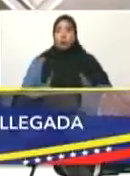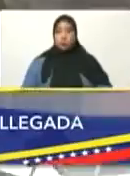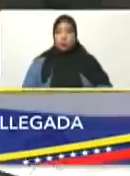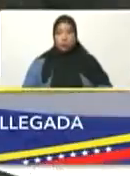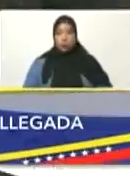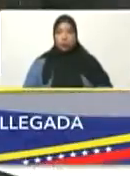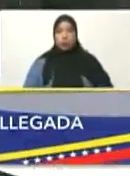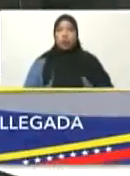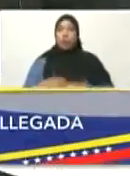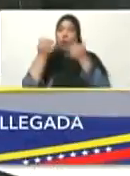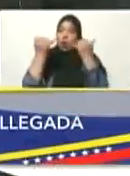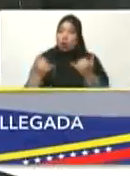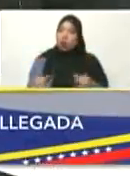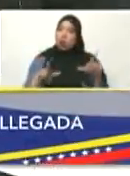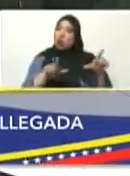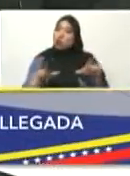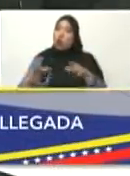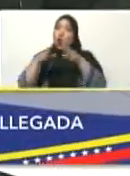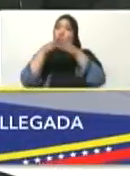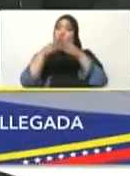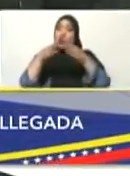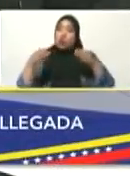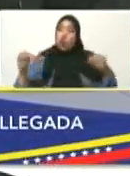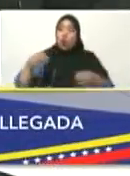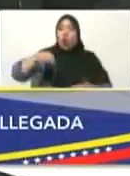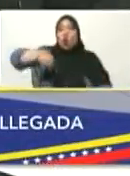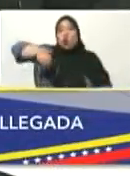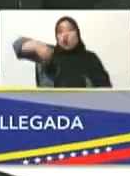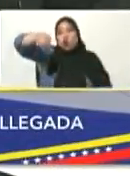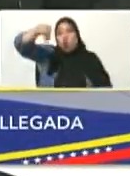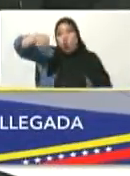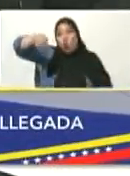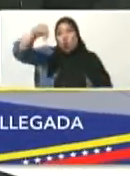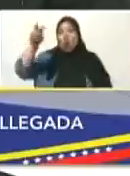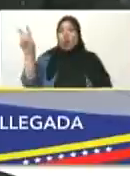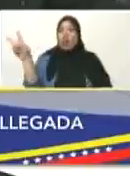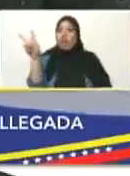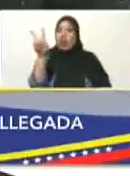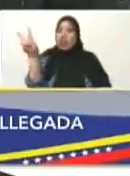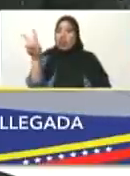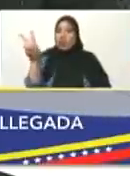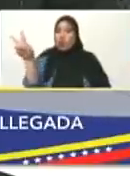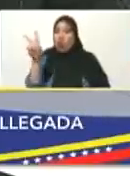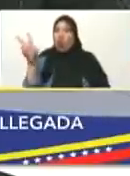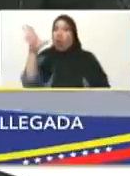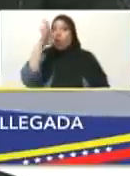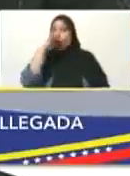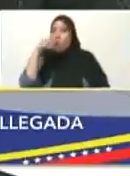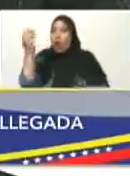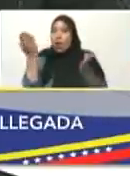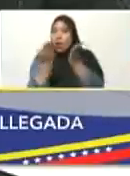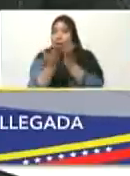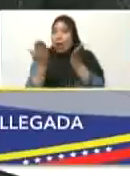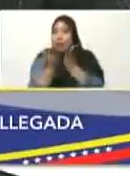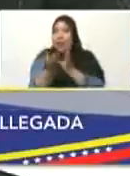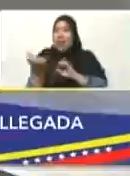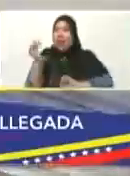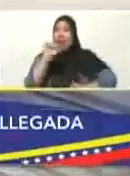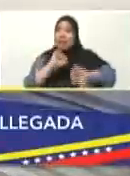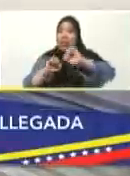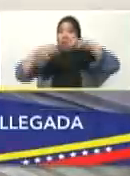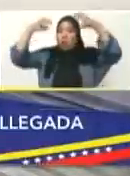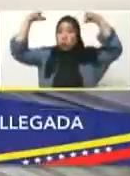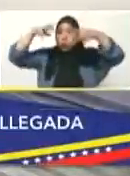Que es toda la zona norte-costera de nuestro país. Donde va a tener el impacto principal. Los